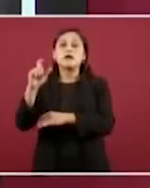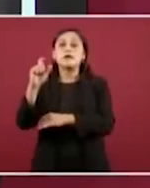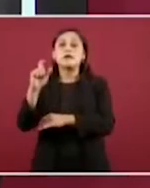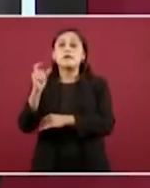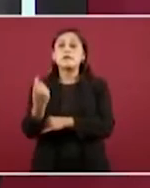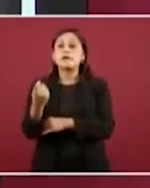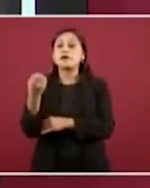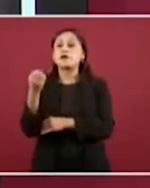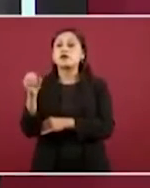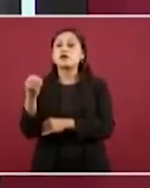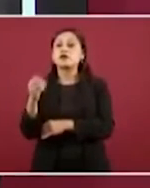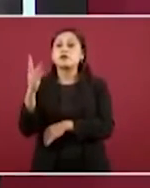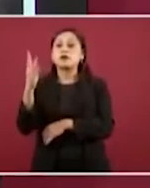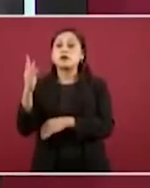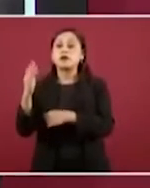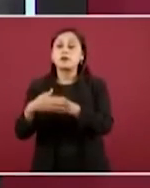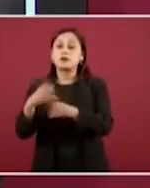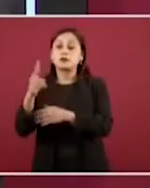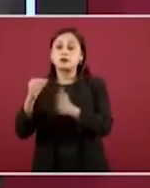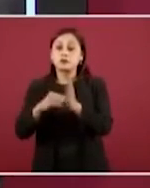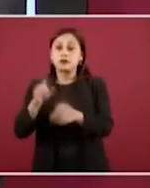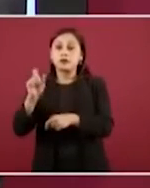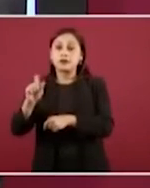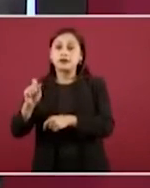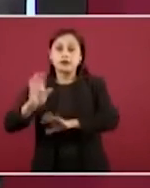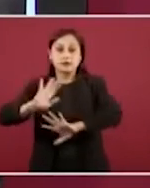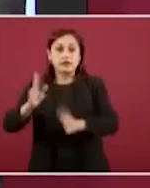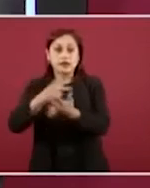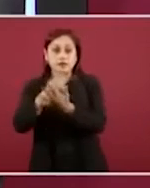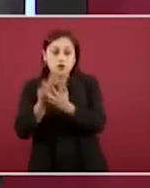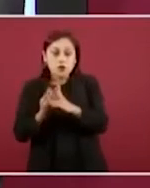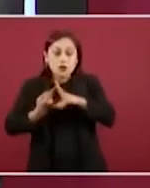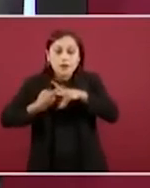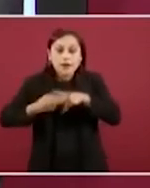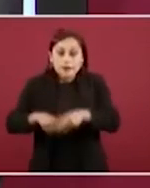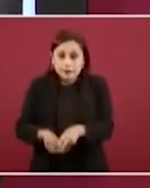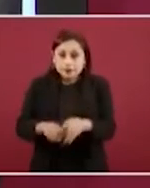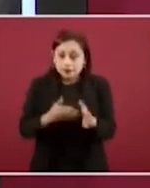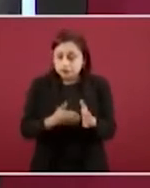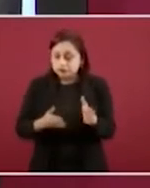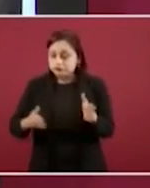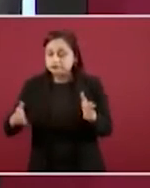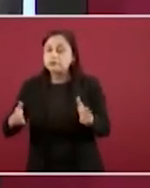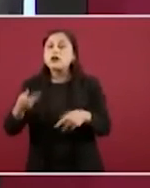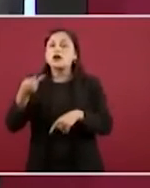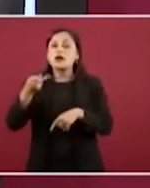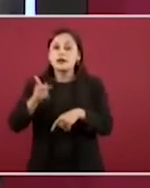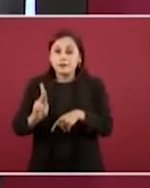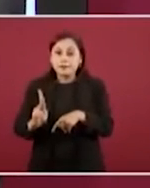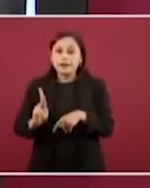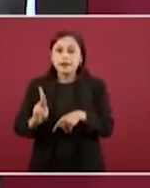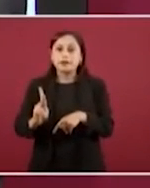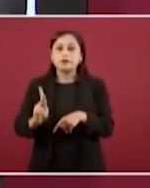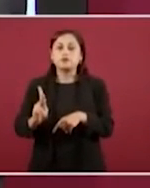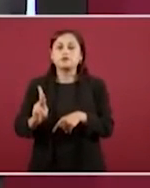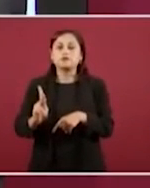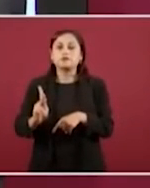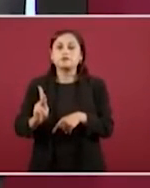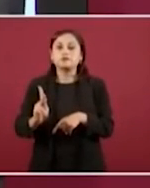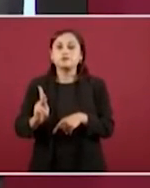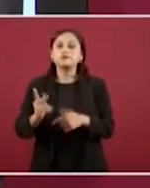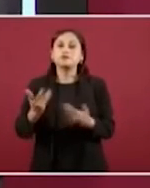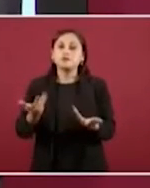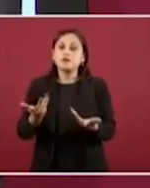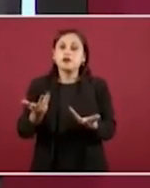el 1 de octubre del próximo año, pero se ha ido avanzando justamente para que sea realmente un plazo y que entonces logremos ir